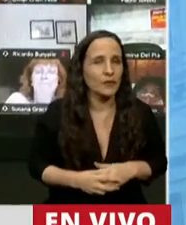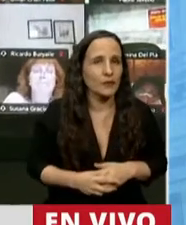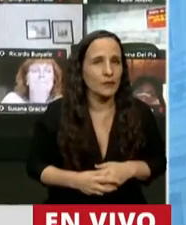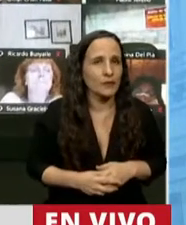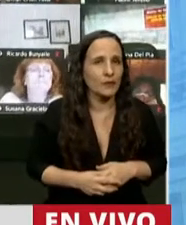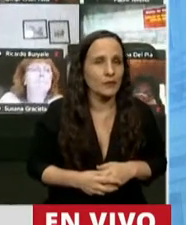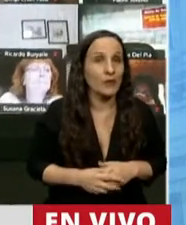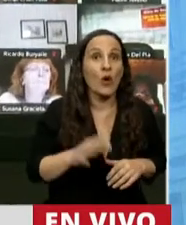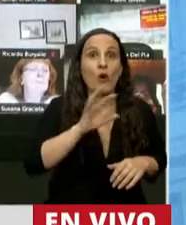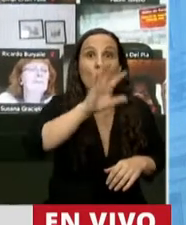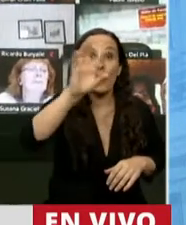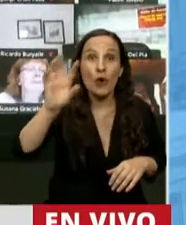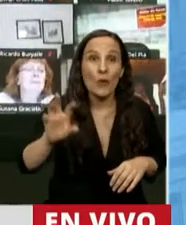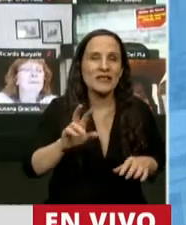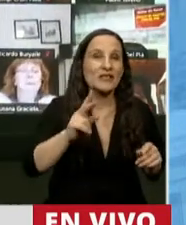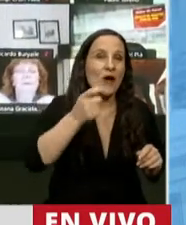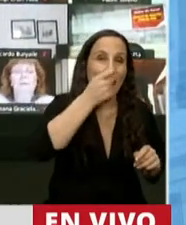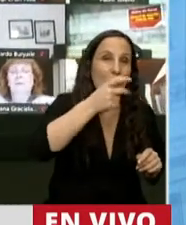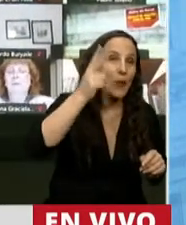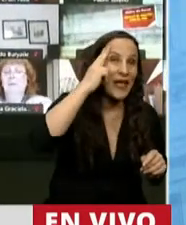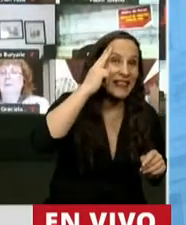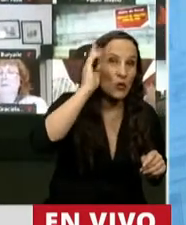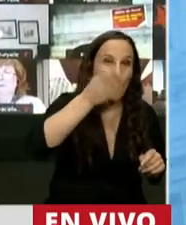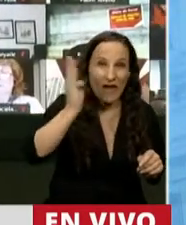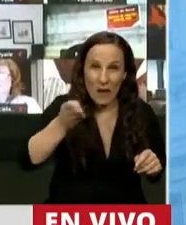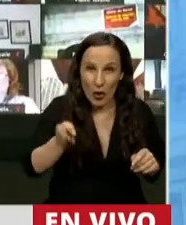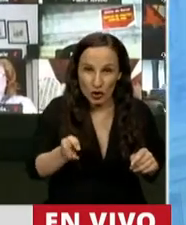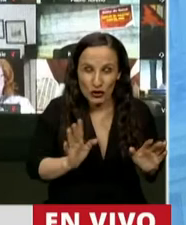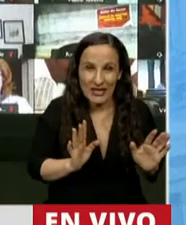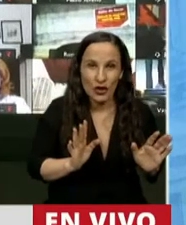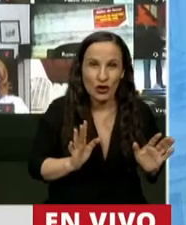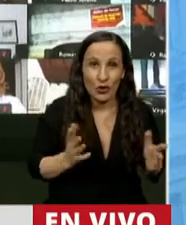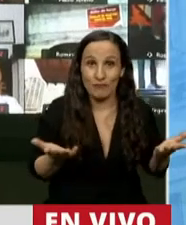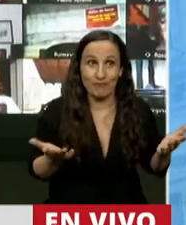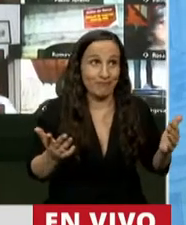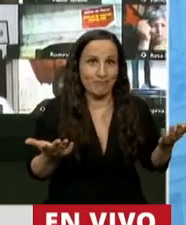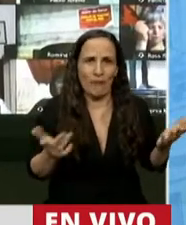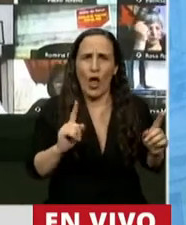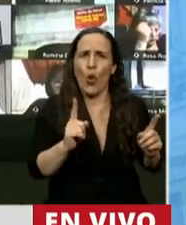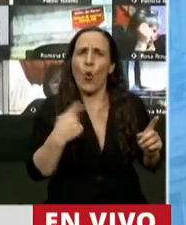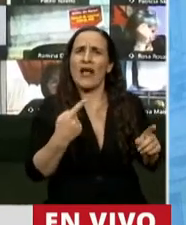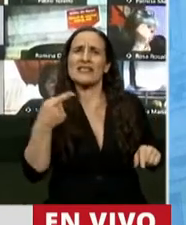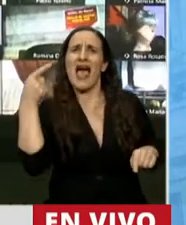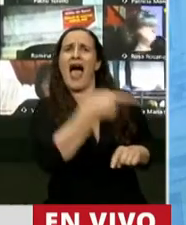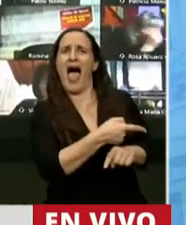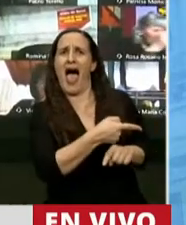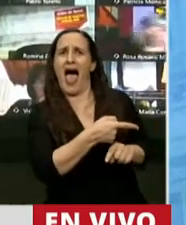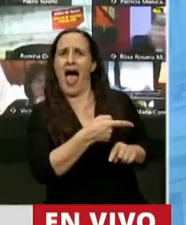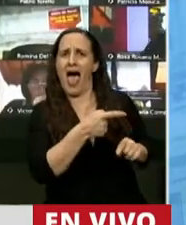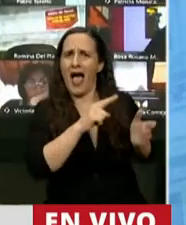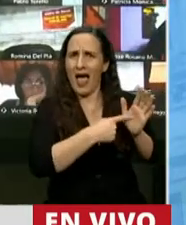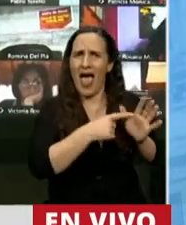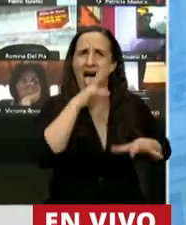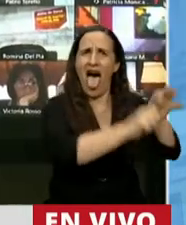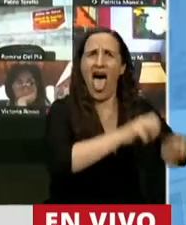El resto de las provincias tienen un promedio del 29%. Esto prueba que no hay una animosidad ni un saqueo